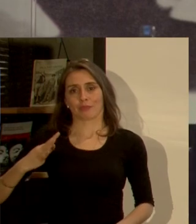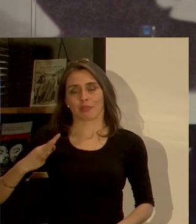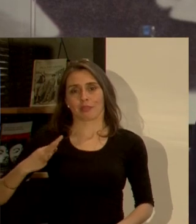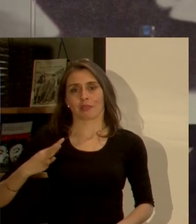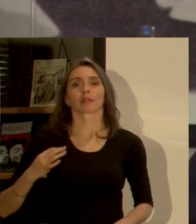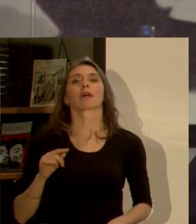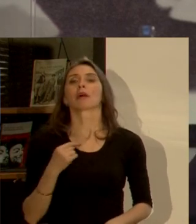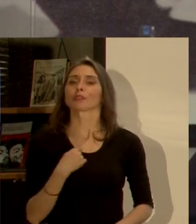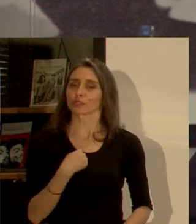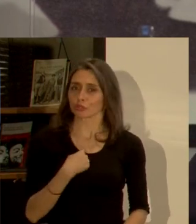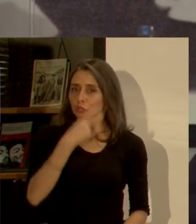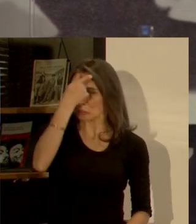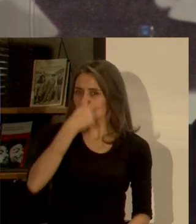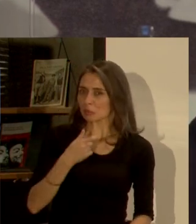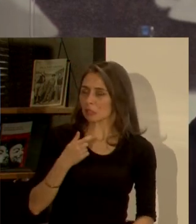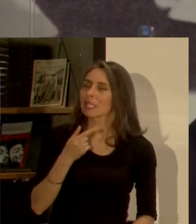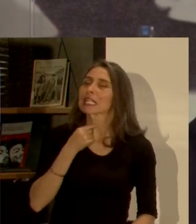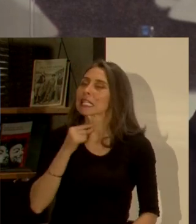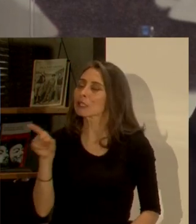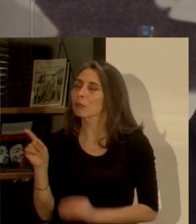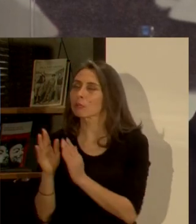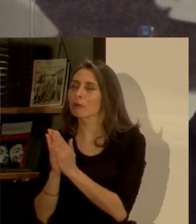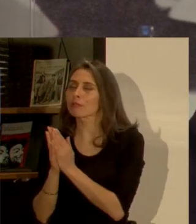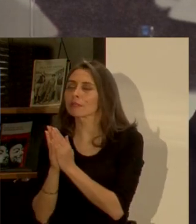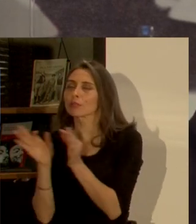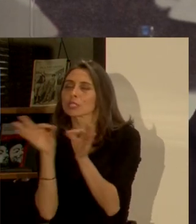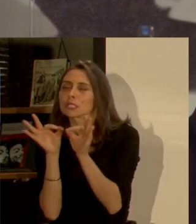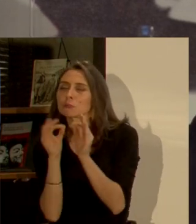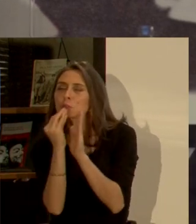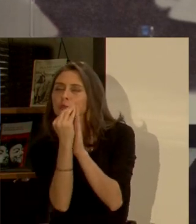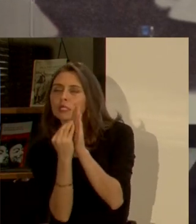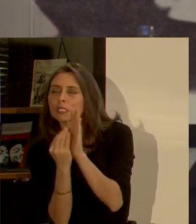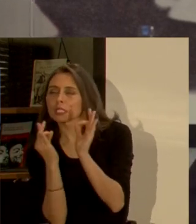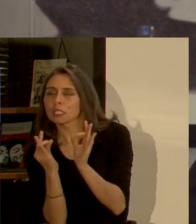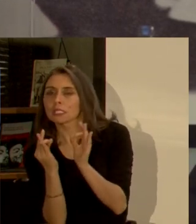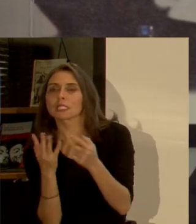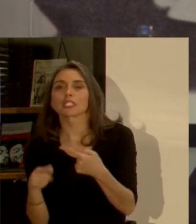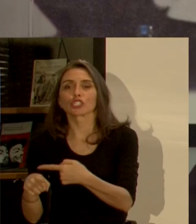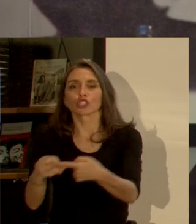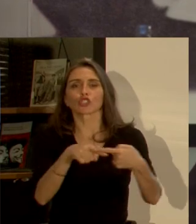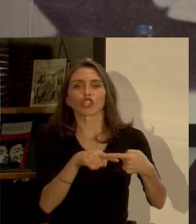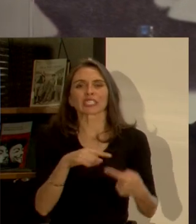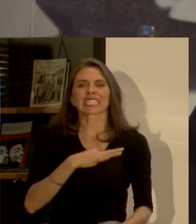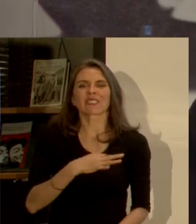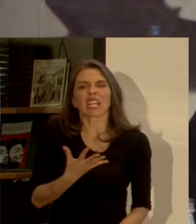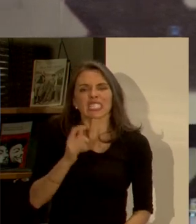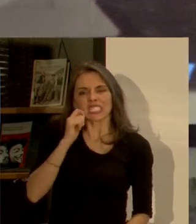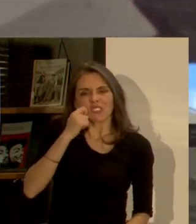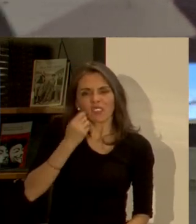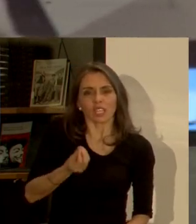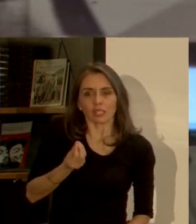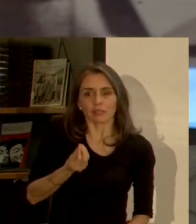y en lo personal me gustaría que pudieras como definir cuando hablamos de sociedad civil ¿de qué hablamos?